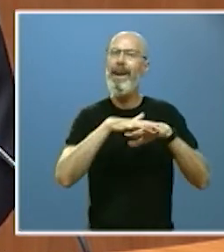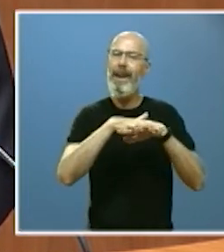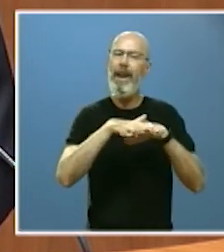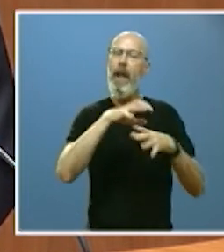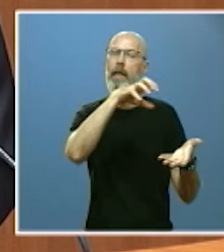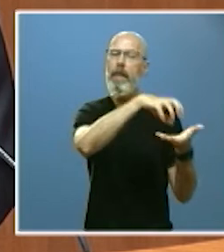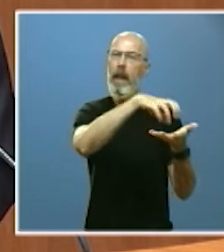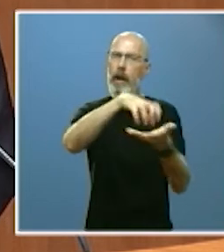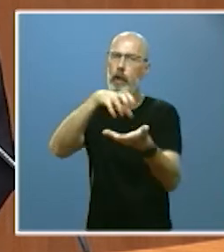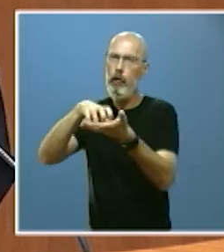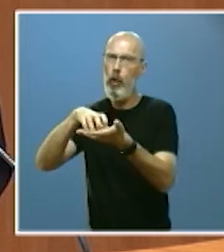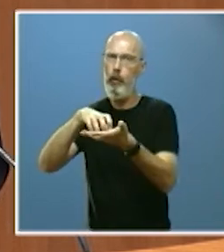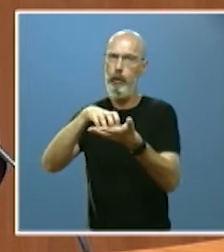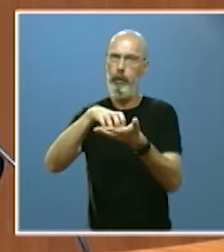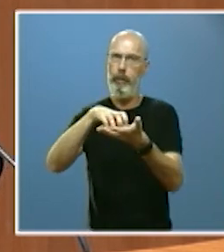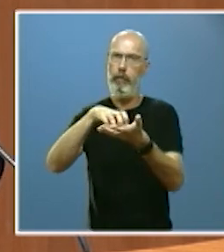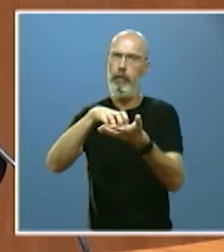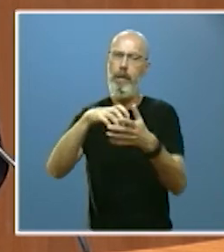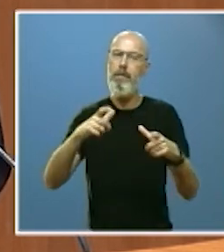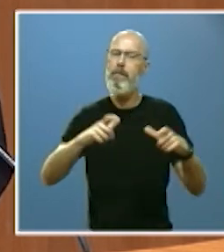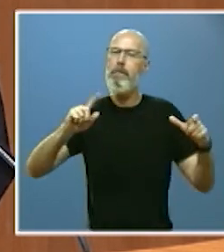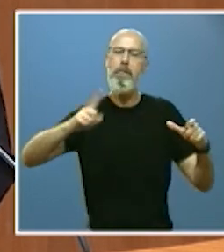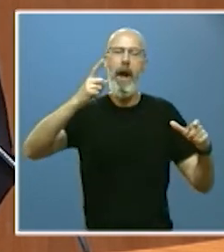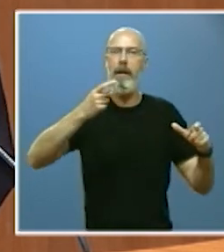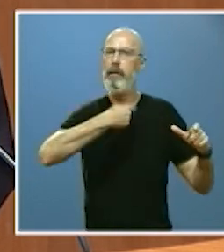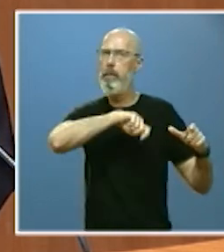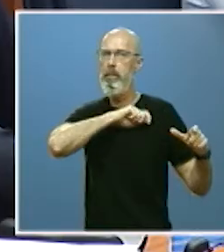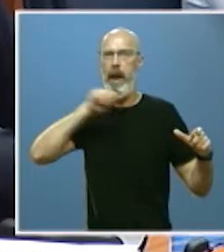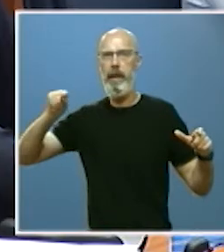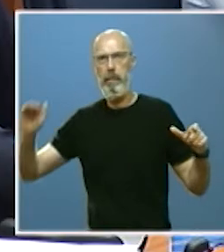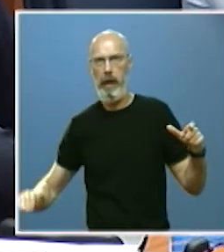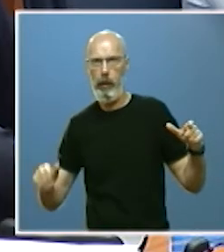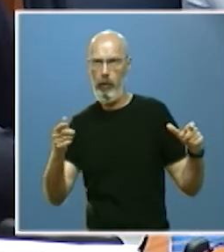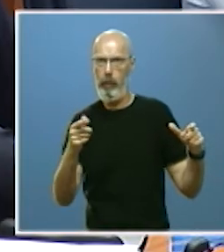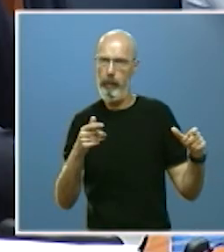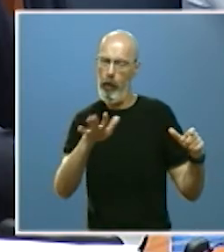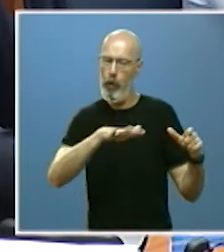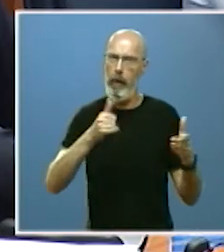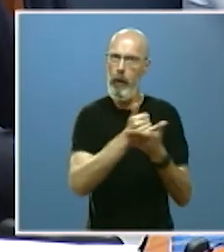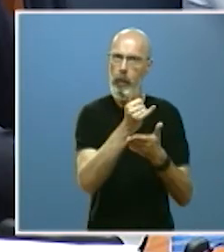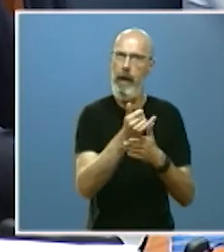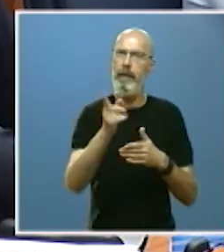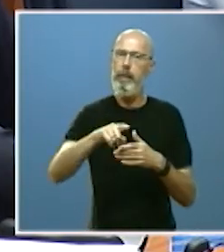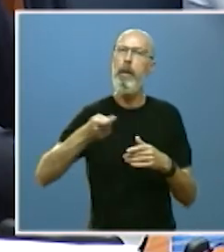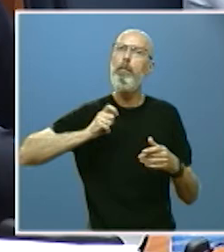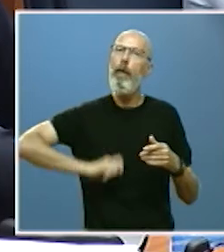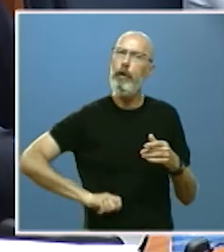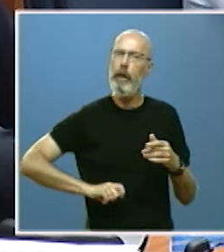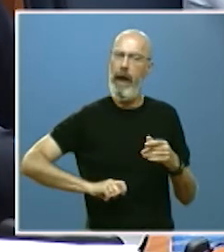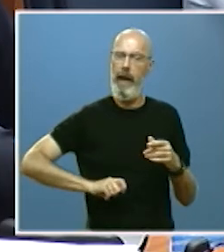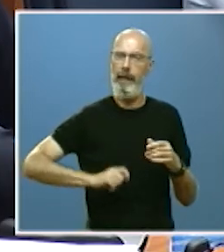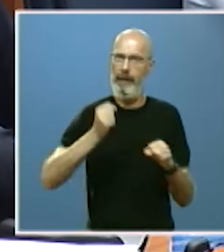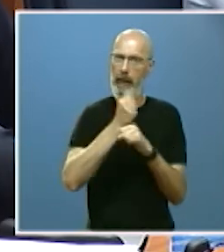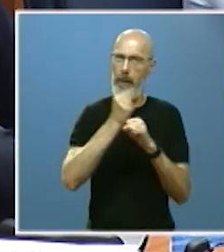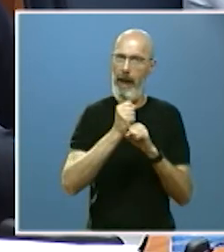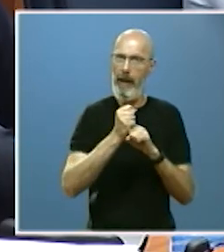consultorios y dispositivos de España en el medio rural también con las mejores ratios de profesionales de atención primaria y con un